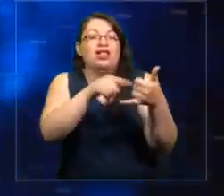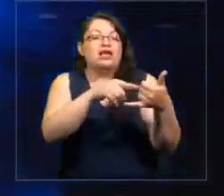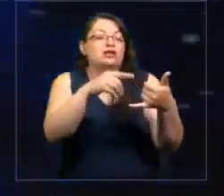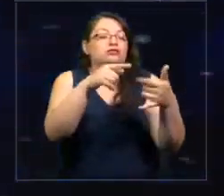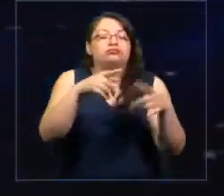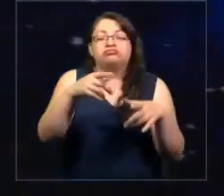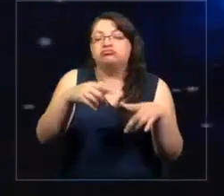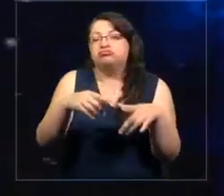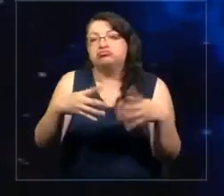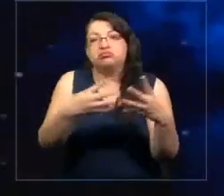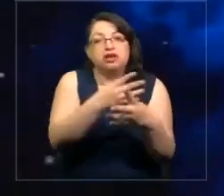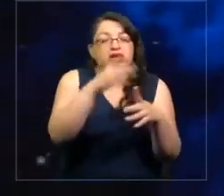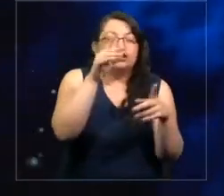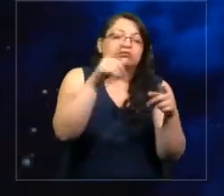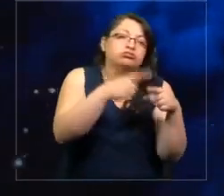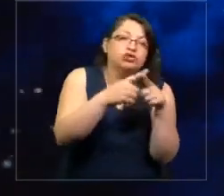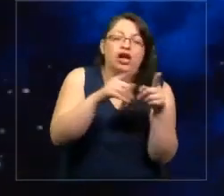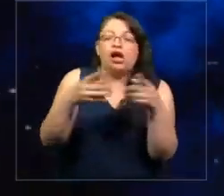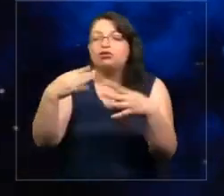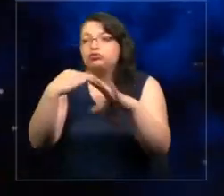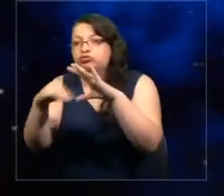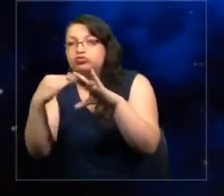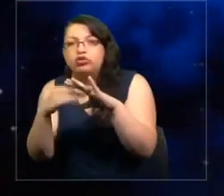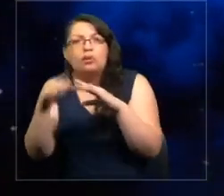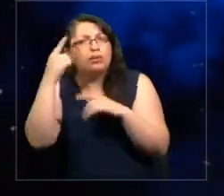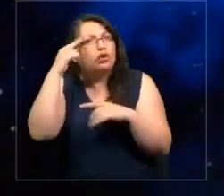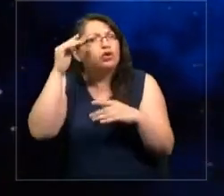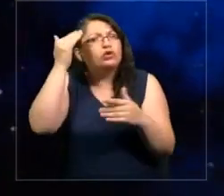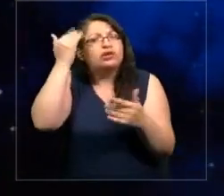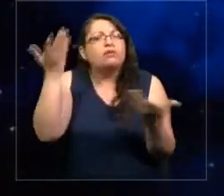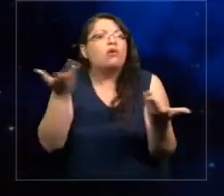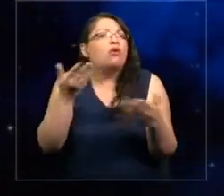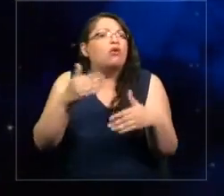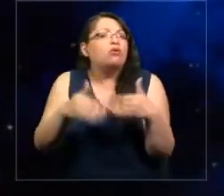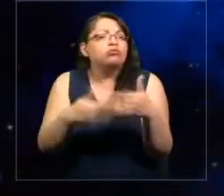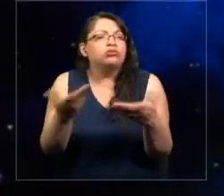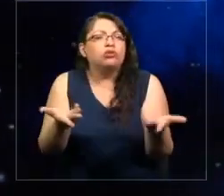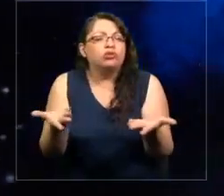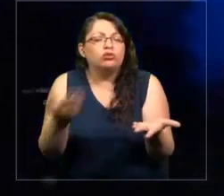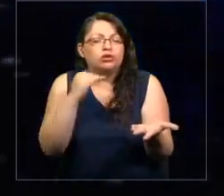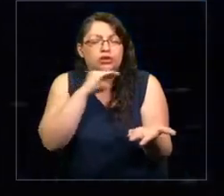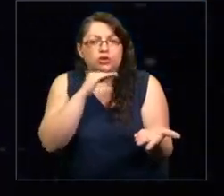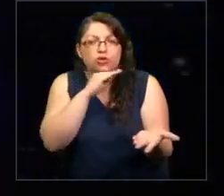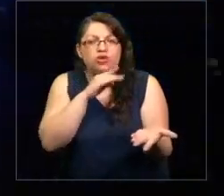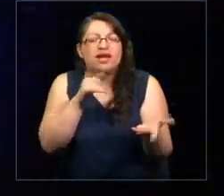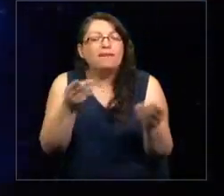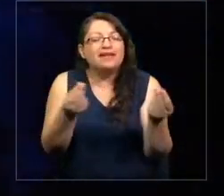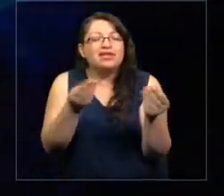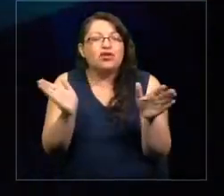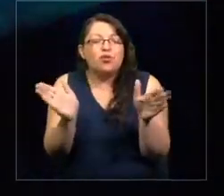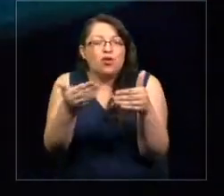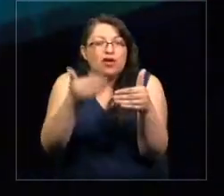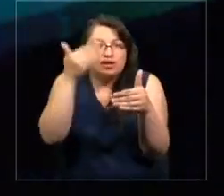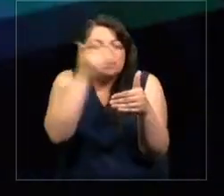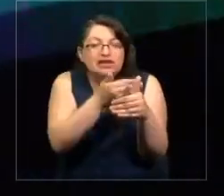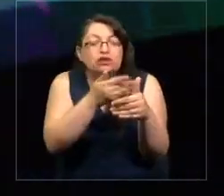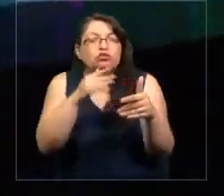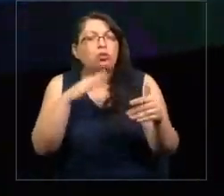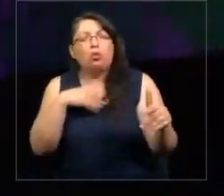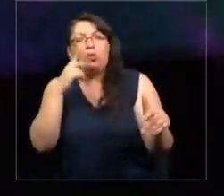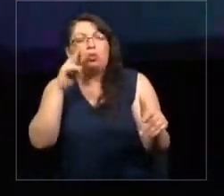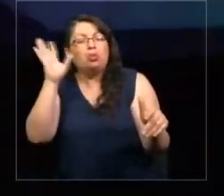electrónicos, pero no tenemos mucha idea de cómo se utilizan. Están en una caja negra y no terminamos de entender, pero